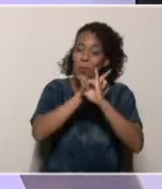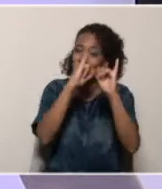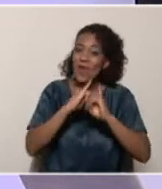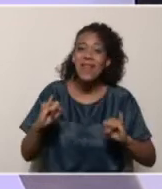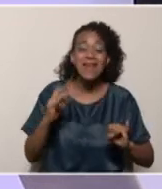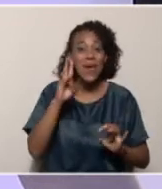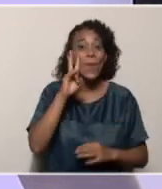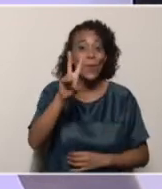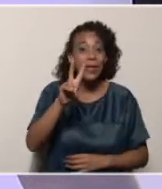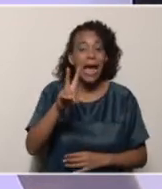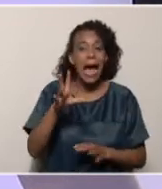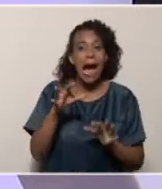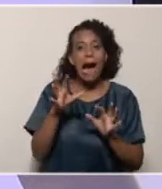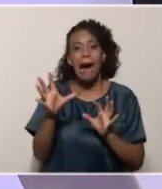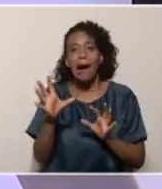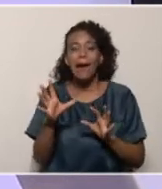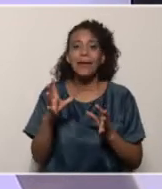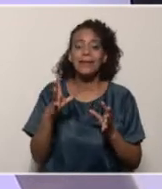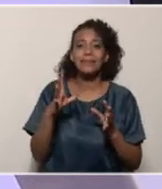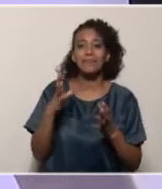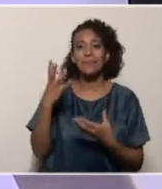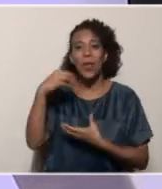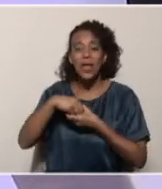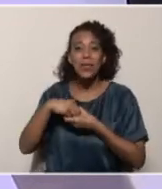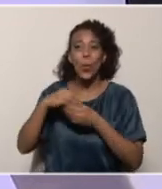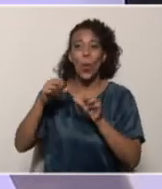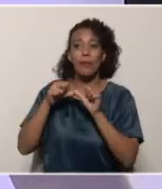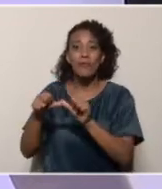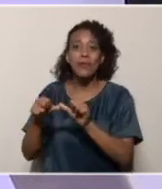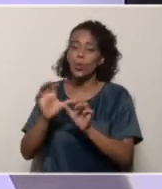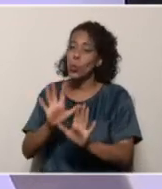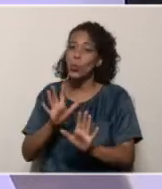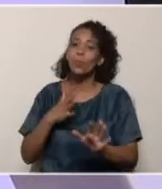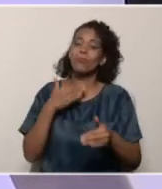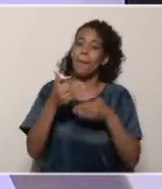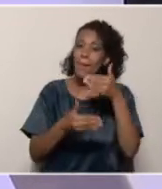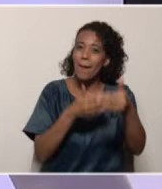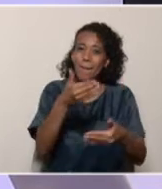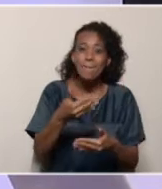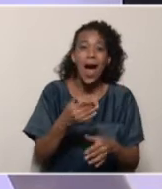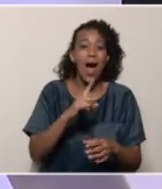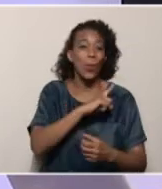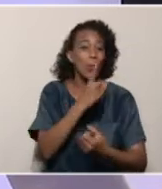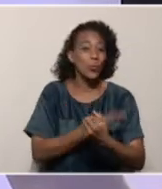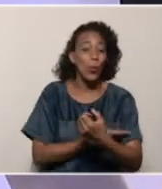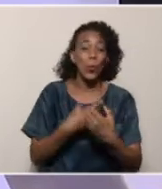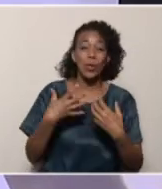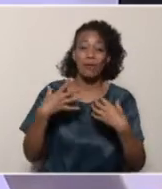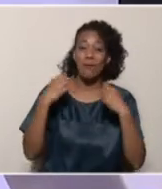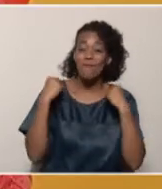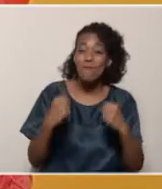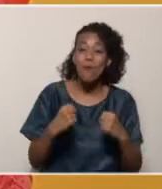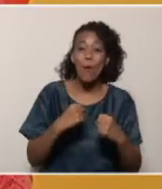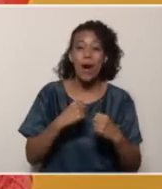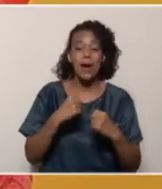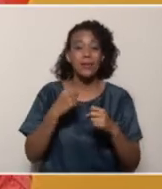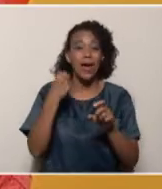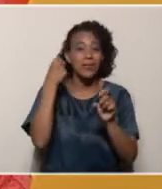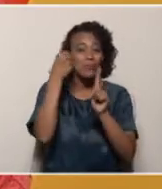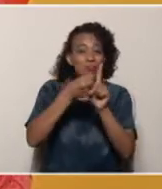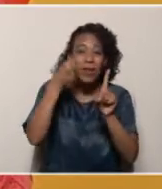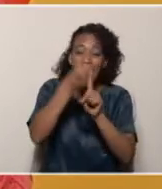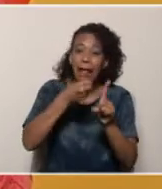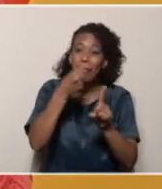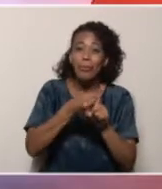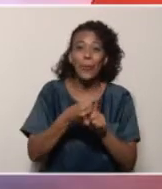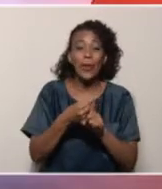de haber visto que lejos de detenernos, lo que hicimos fue avanzar. Somos un pueblo de verdad de guerreros, como decía la profe María, de combatientes, pero